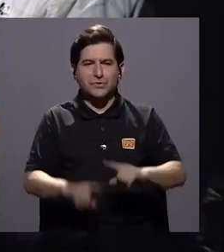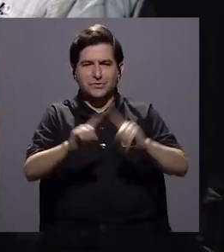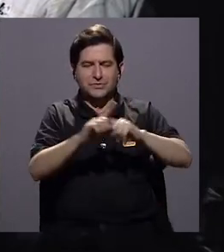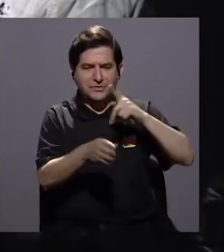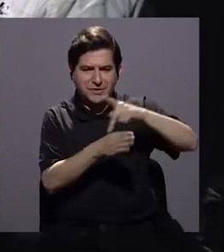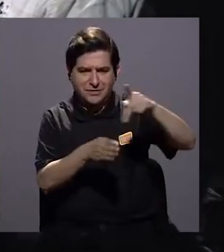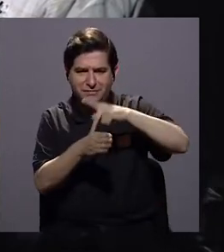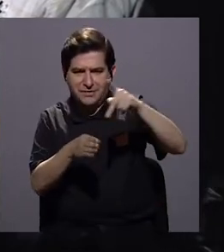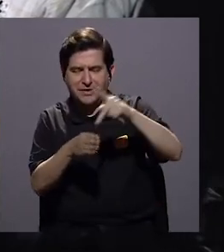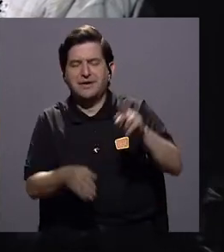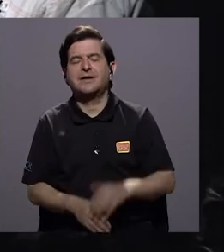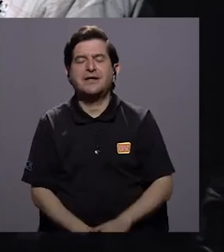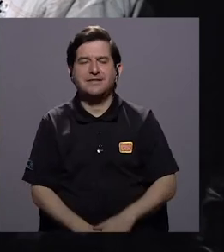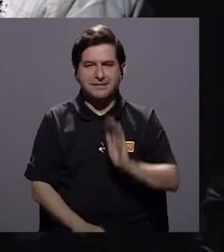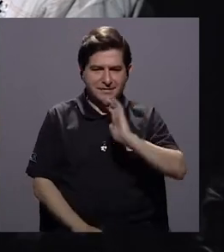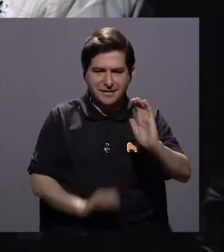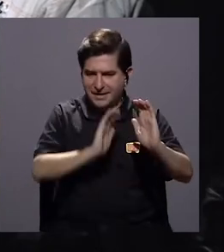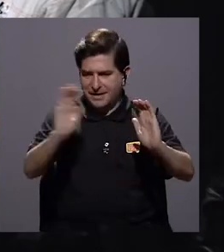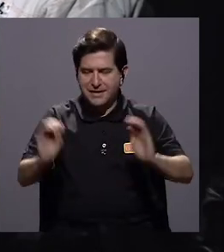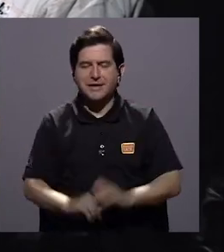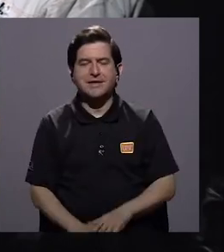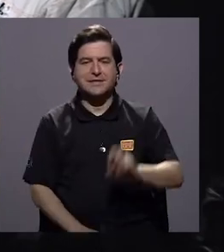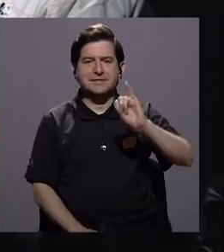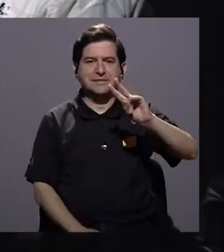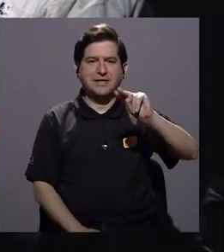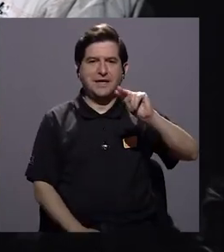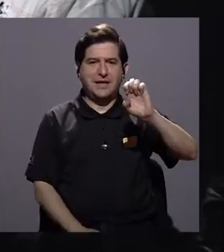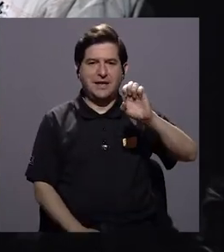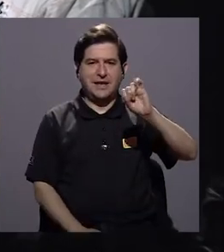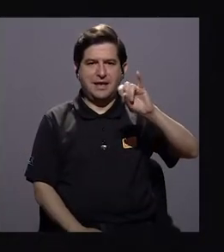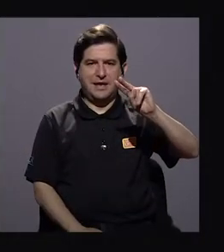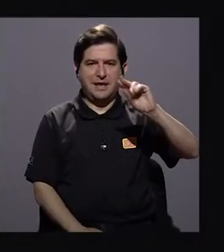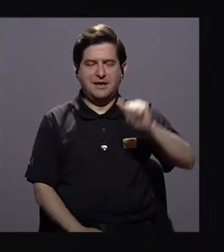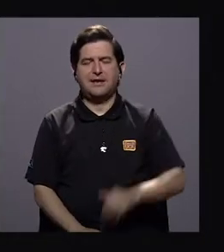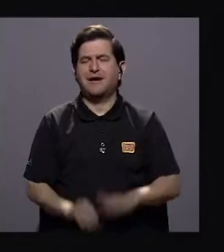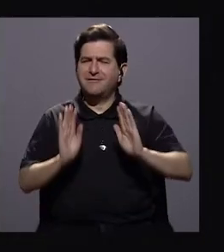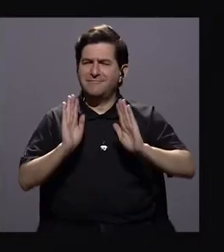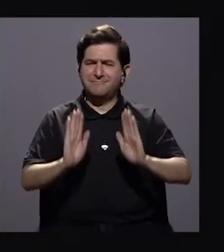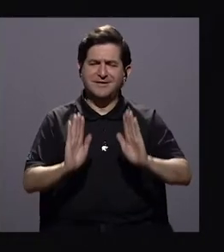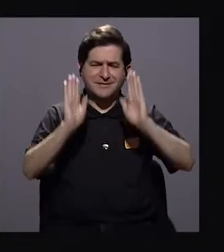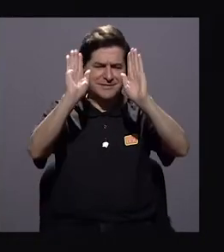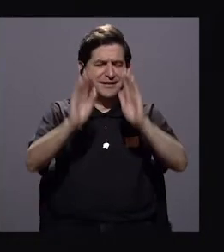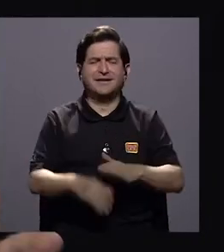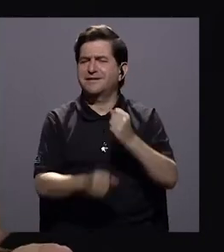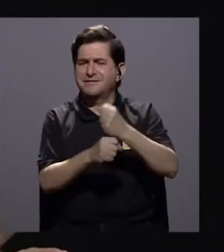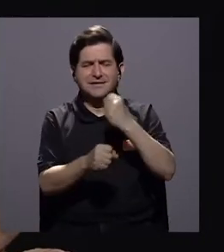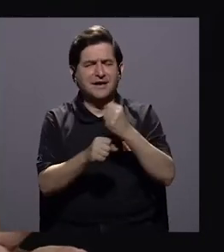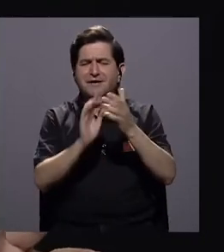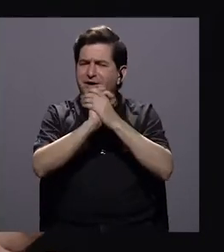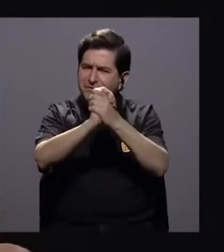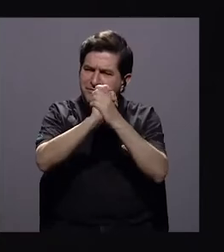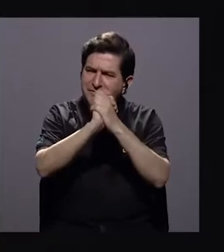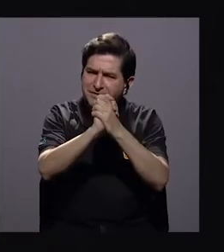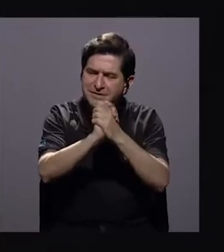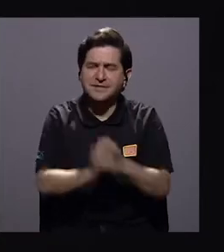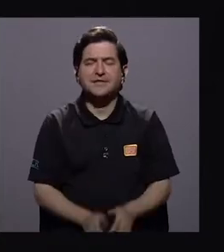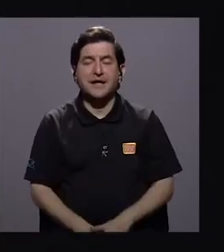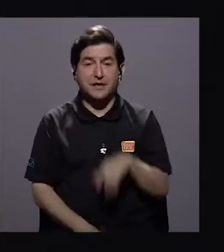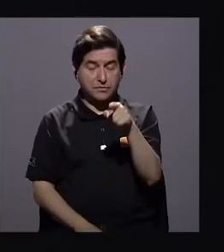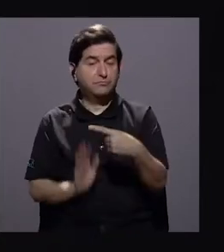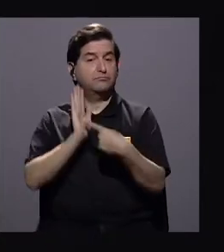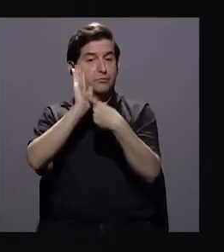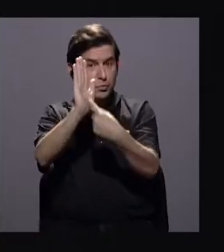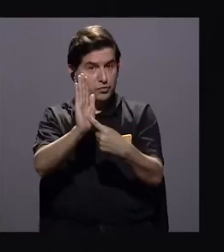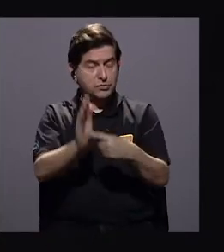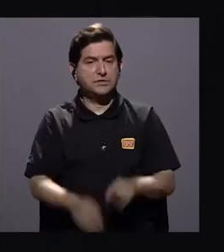Adolescencia Ineína de la Universidad Nacional. Antes de arrancar, déjeme felicitarlo por el trabajo que está haciendo la Ineína y que desde hace muchos años